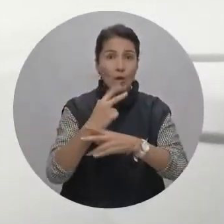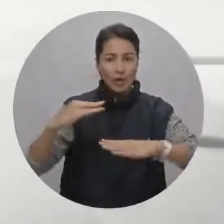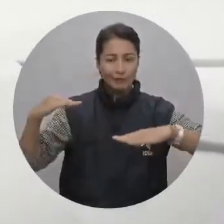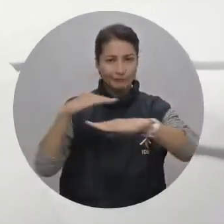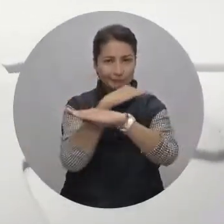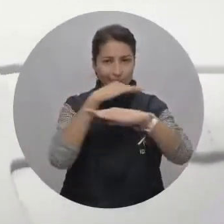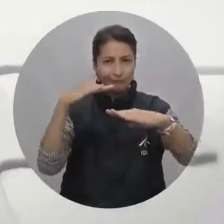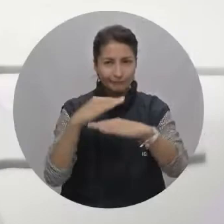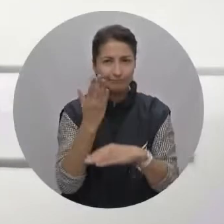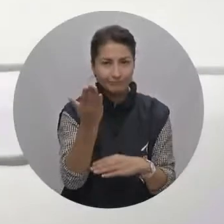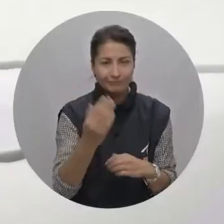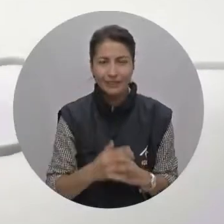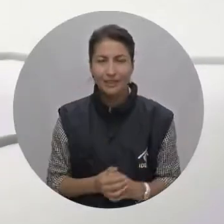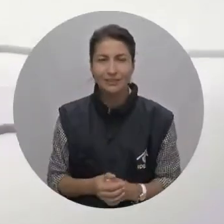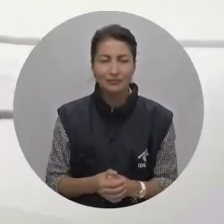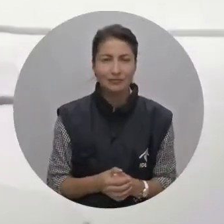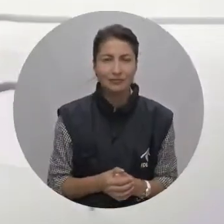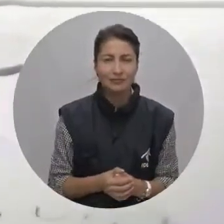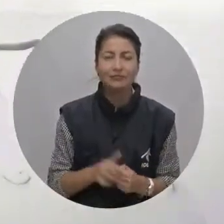en las carreteras.